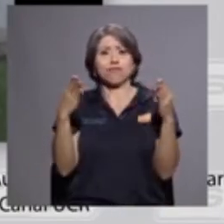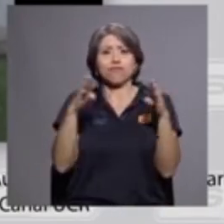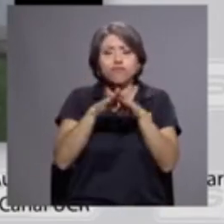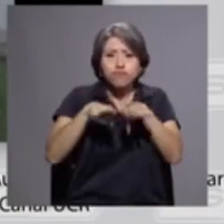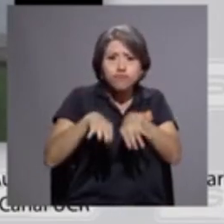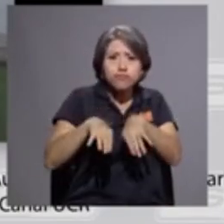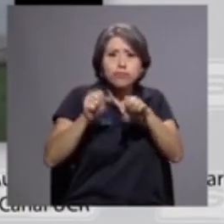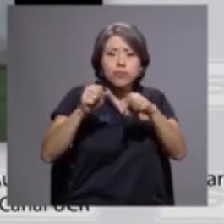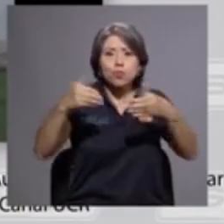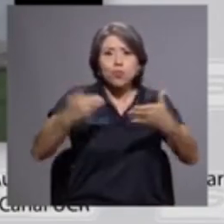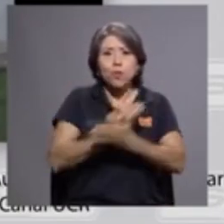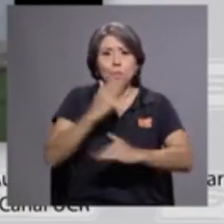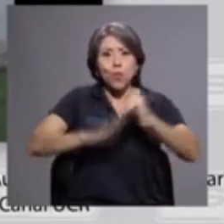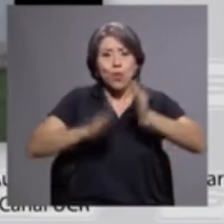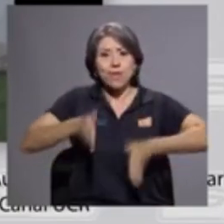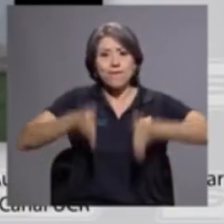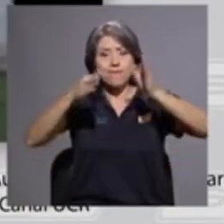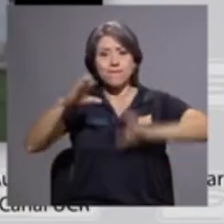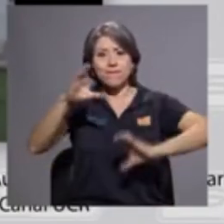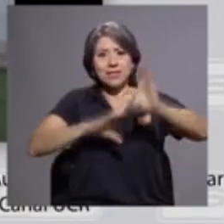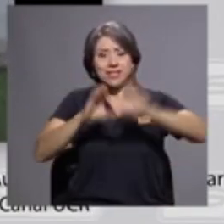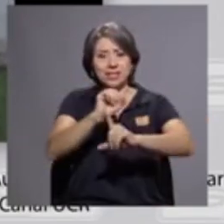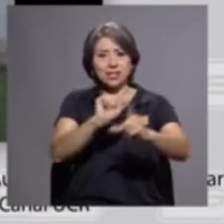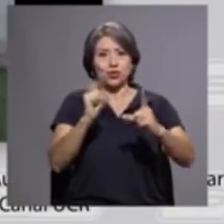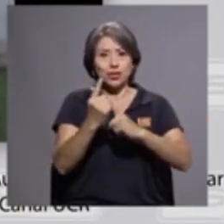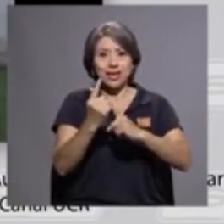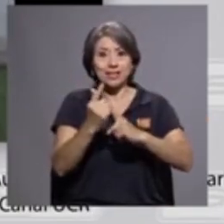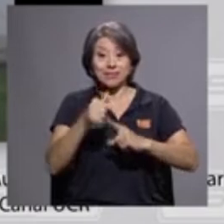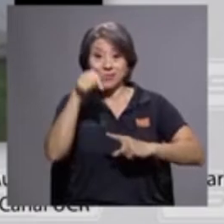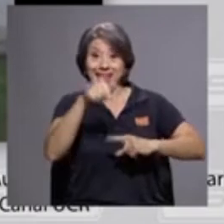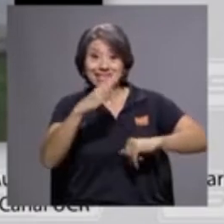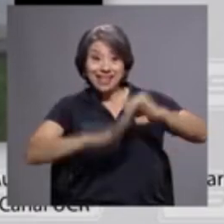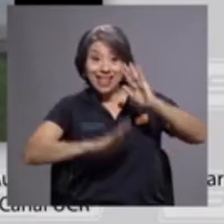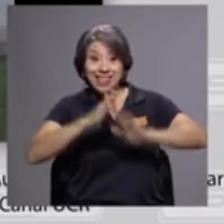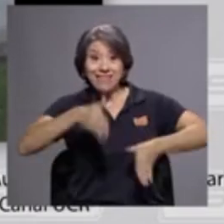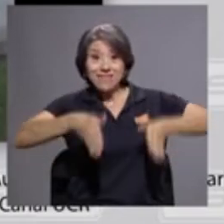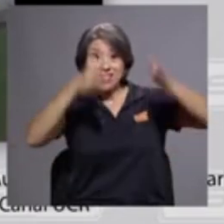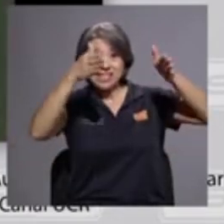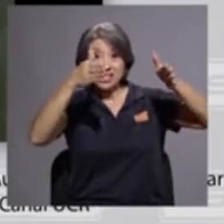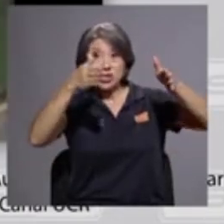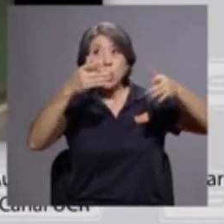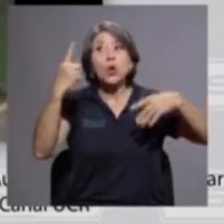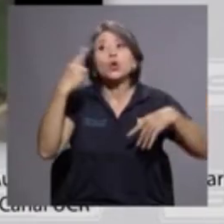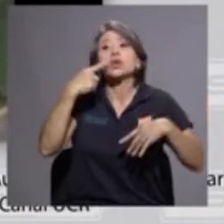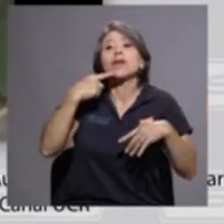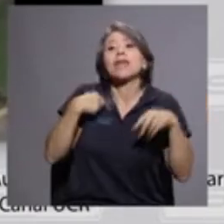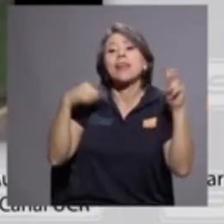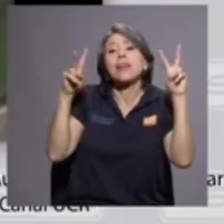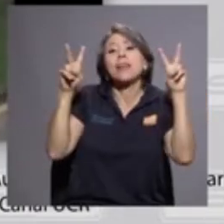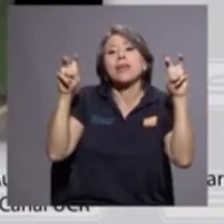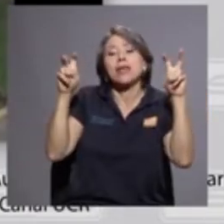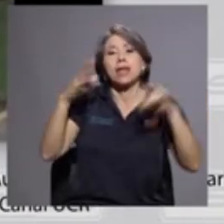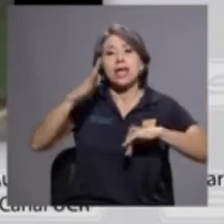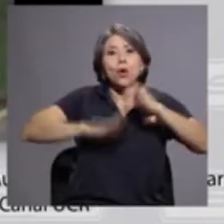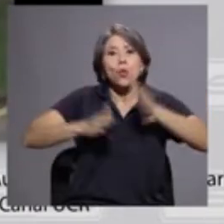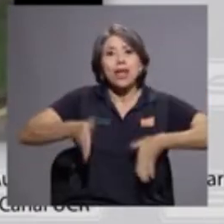Un edificio que nos lo hicieron creer como un edificio